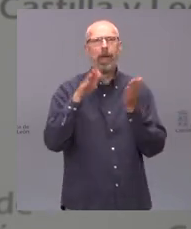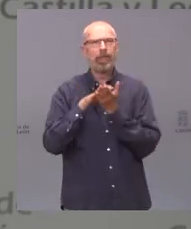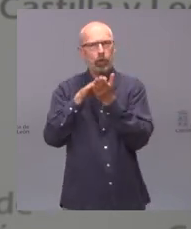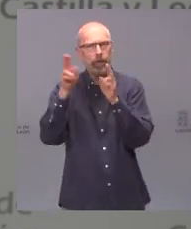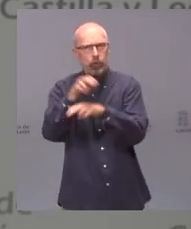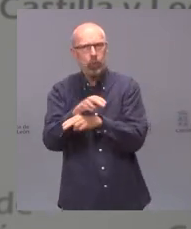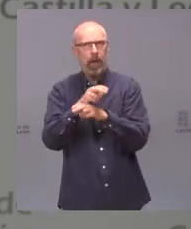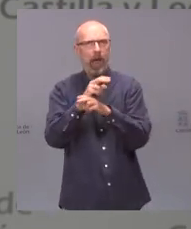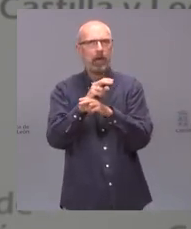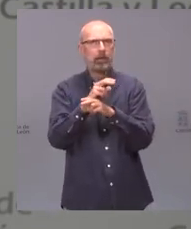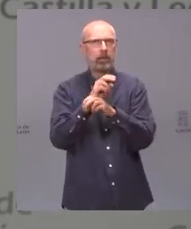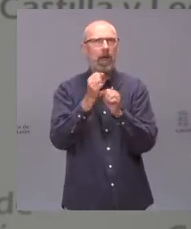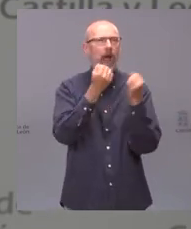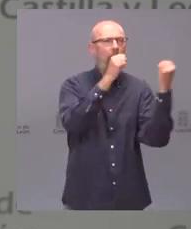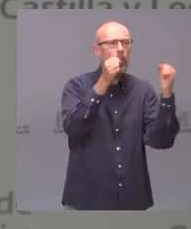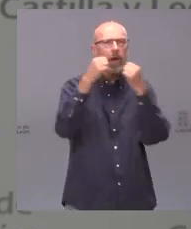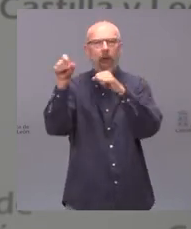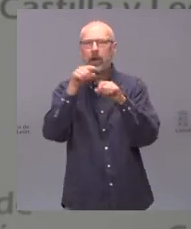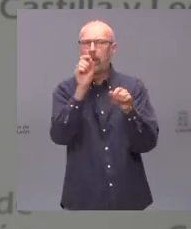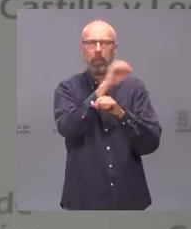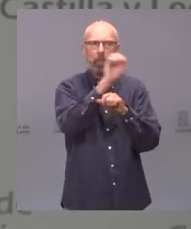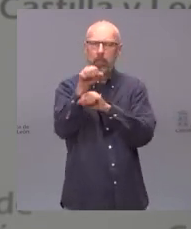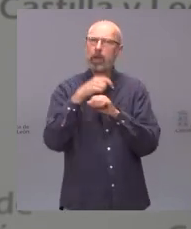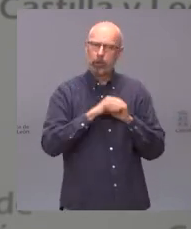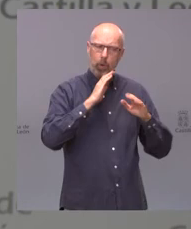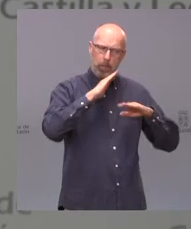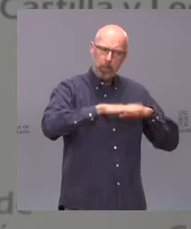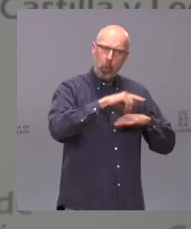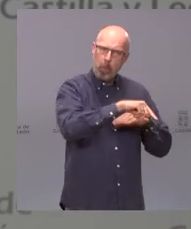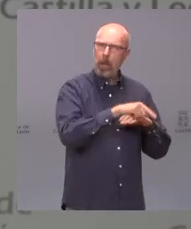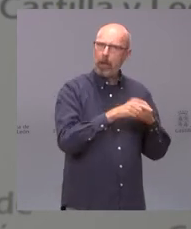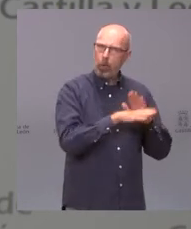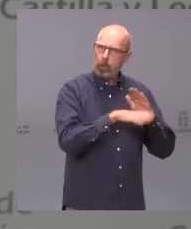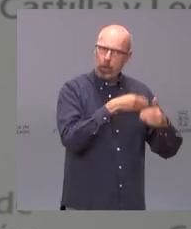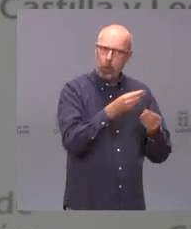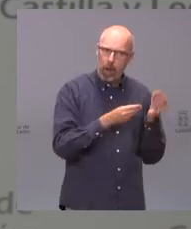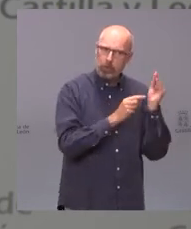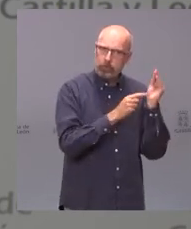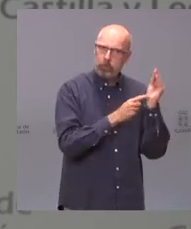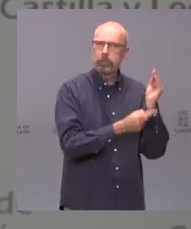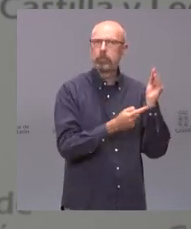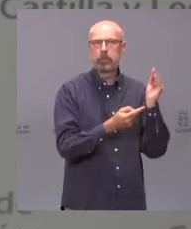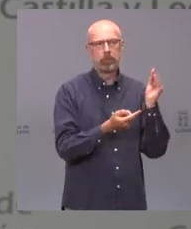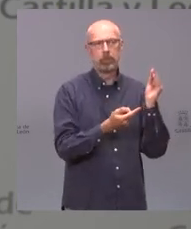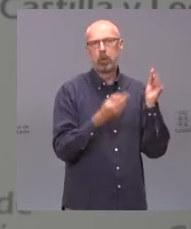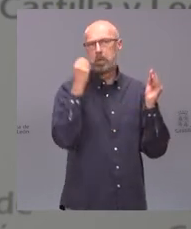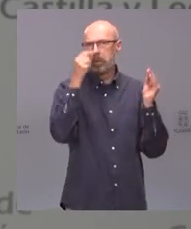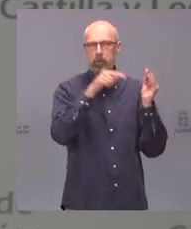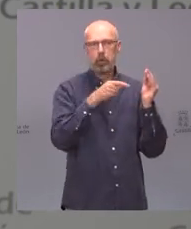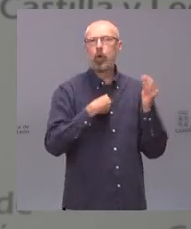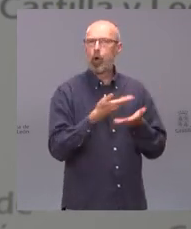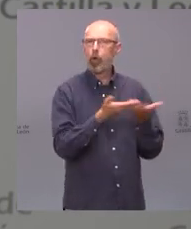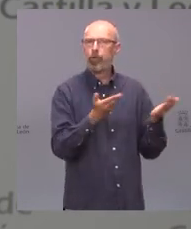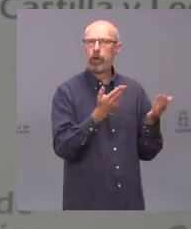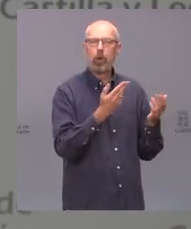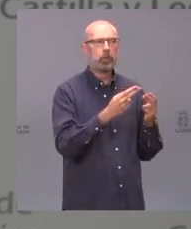motivo pues el pacto se va a seguir cumpliendo yo confío en la palabra del presidente Fernández Mañueco confié cuando dijo